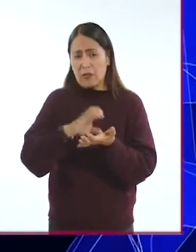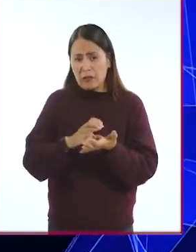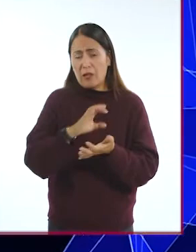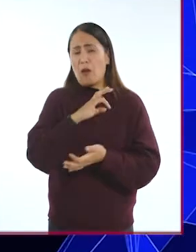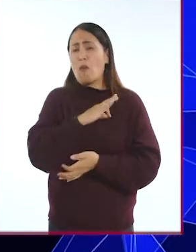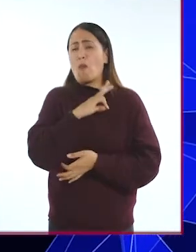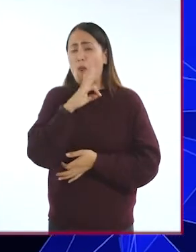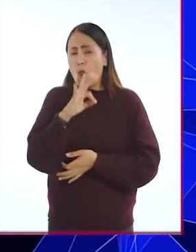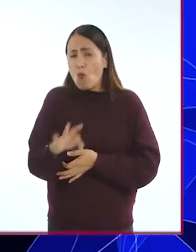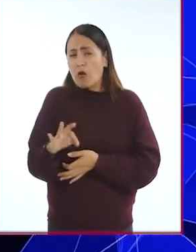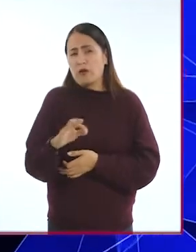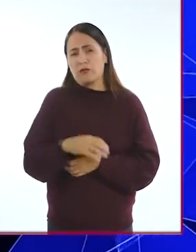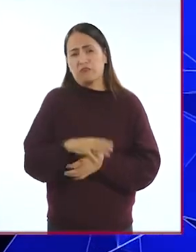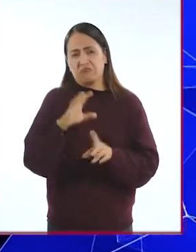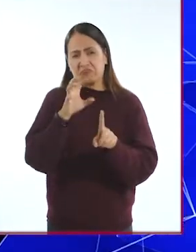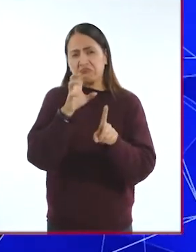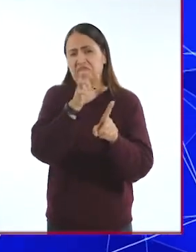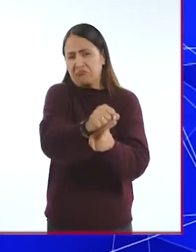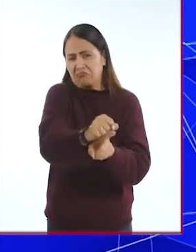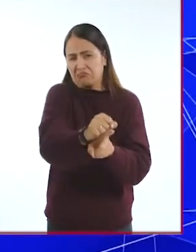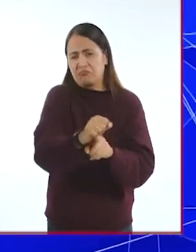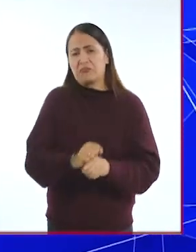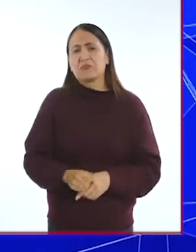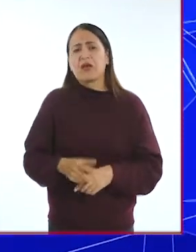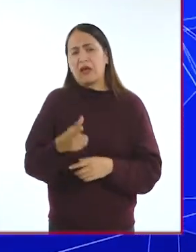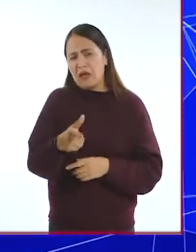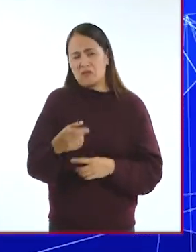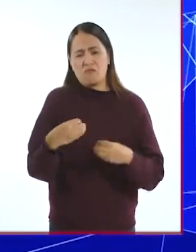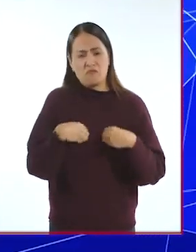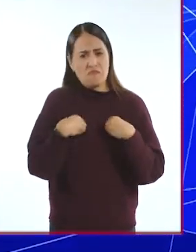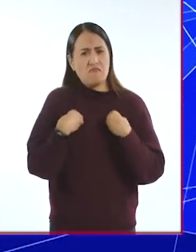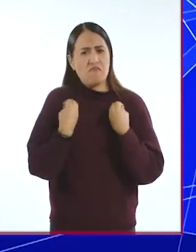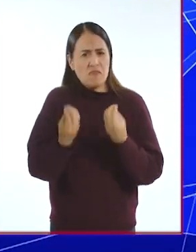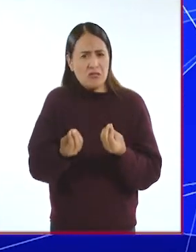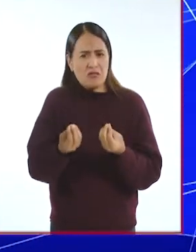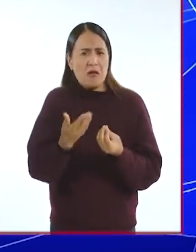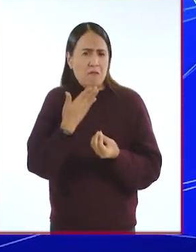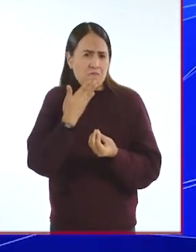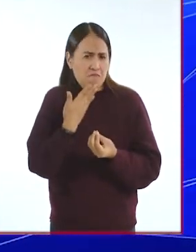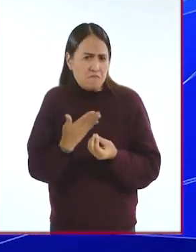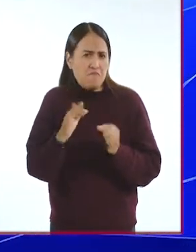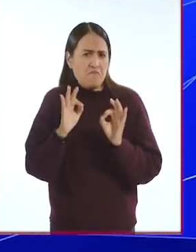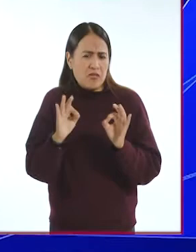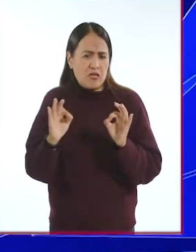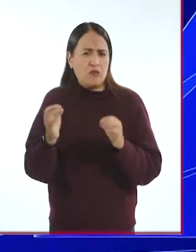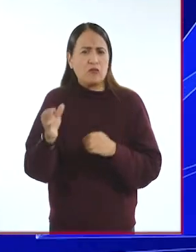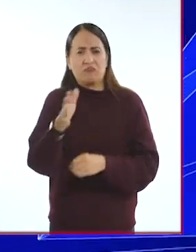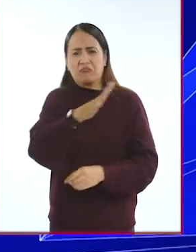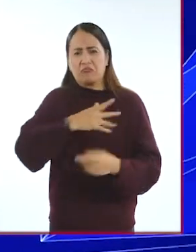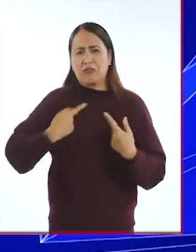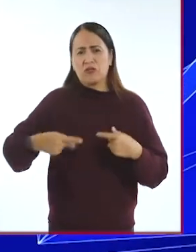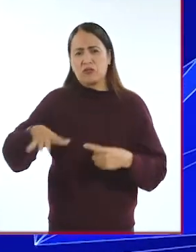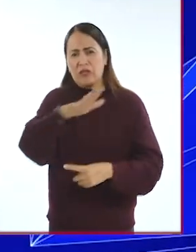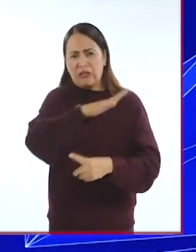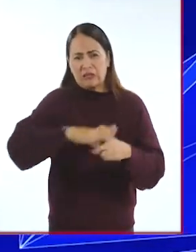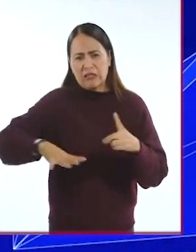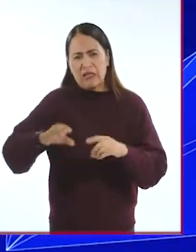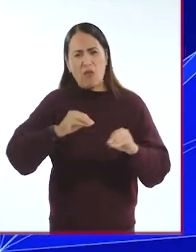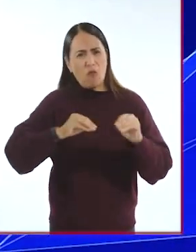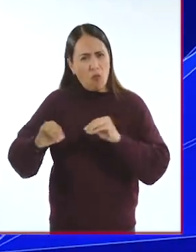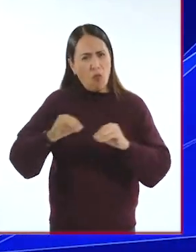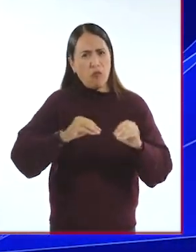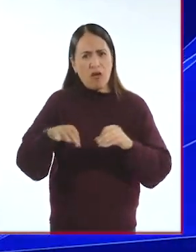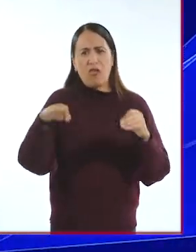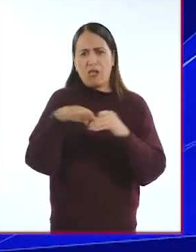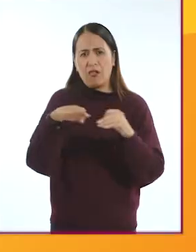finalmente puedan integrarse cada día más a una sociedad que está en constante